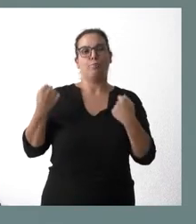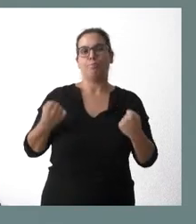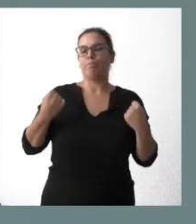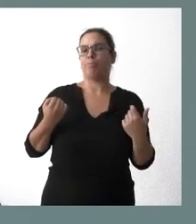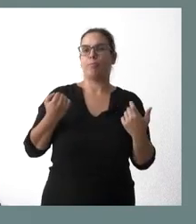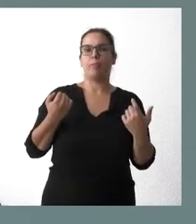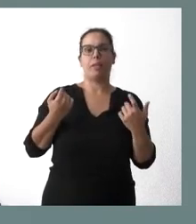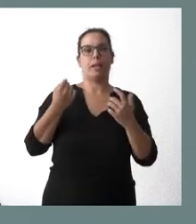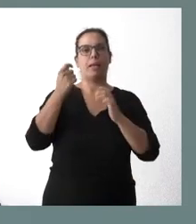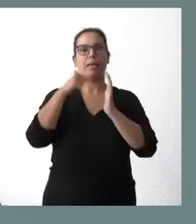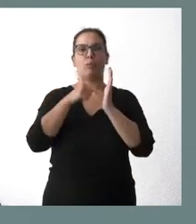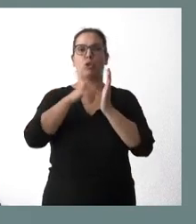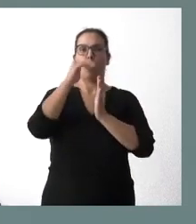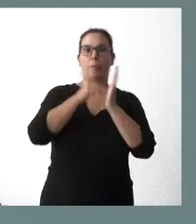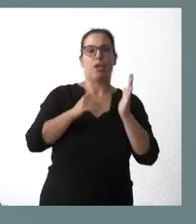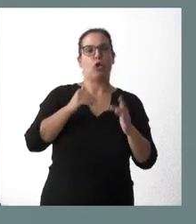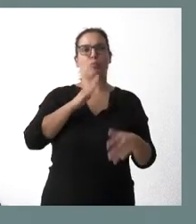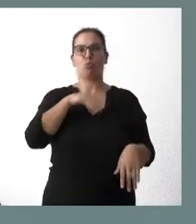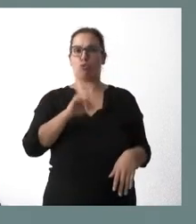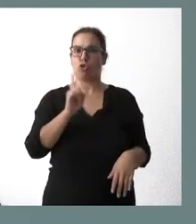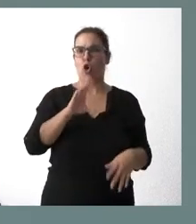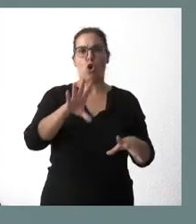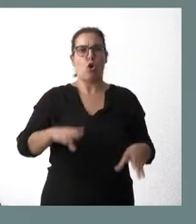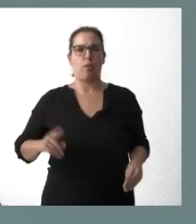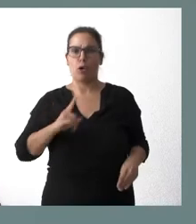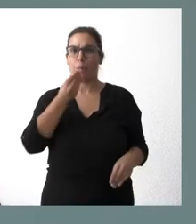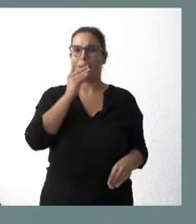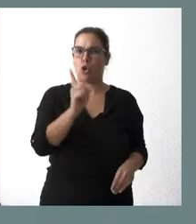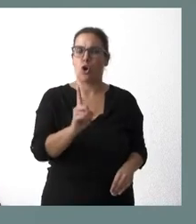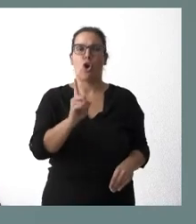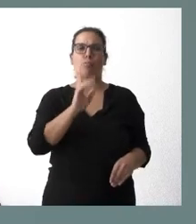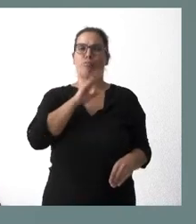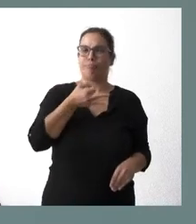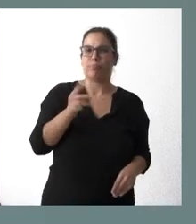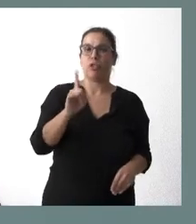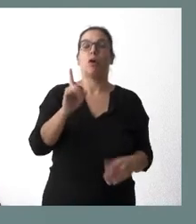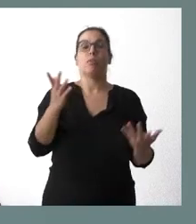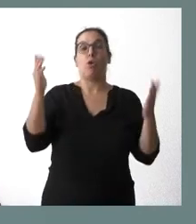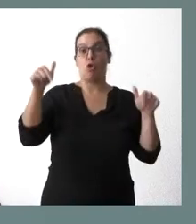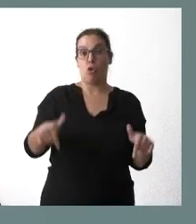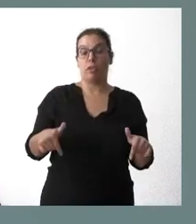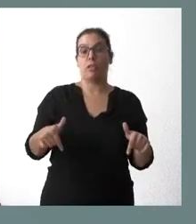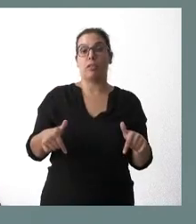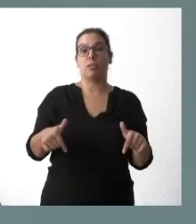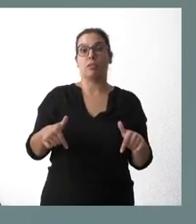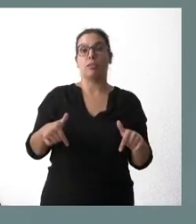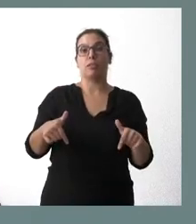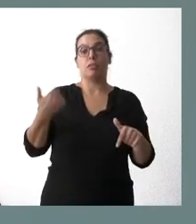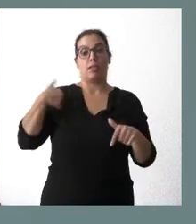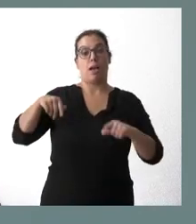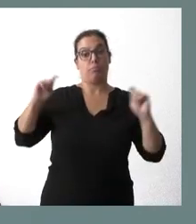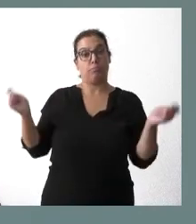esta medida de rebaja de impuestos no era aceptable, no era la mejor, no era la adecuada, pues hoy este anuncio